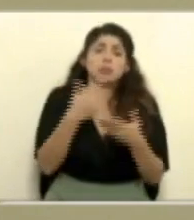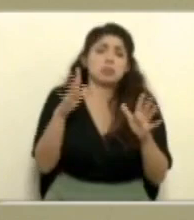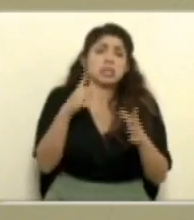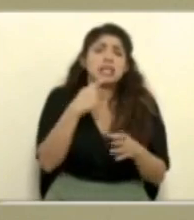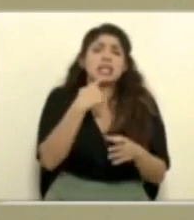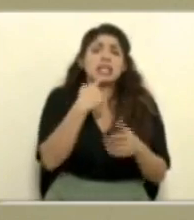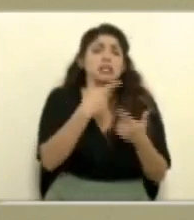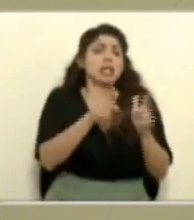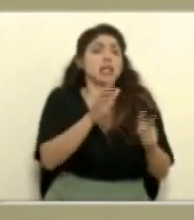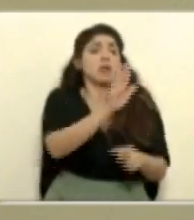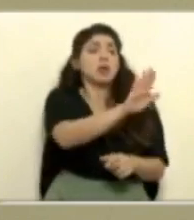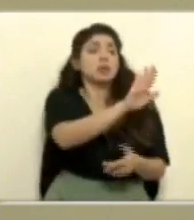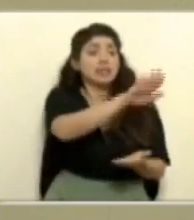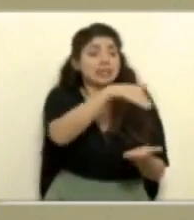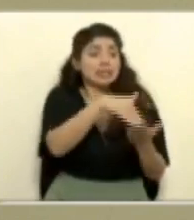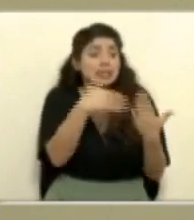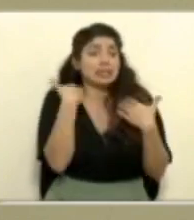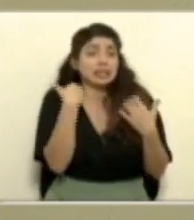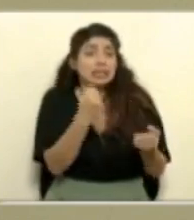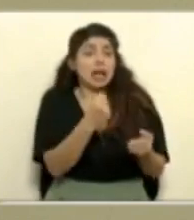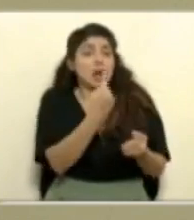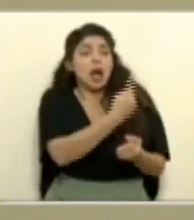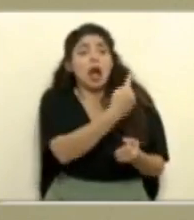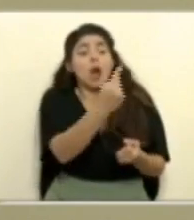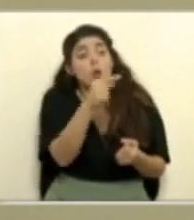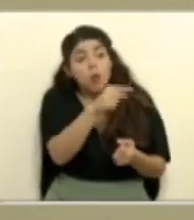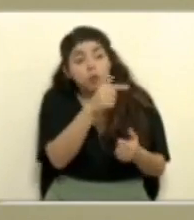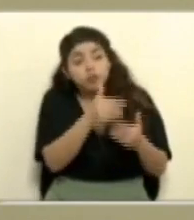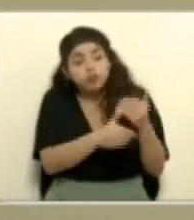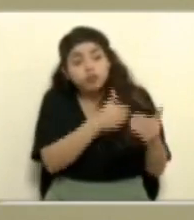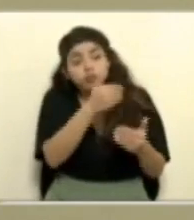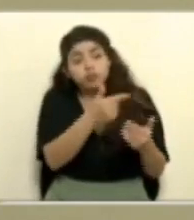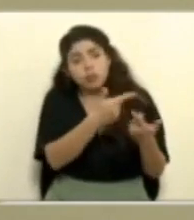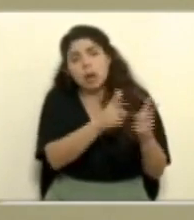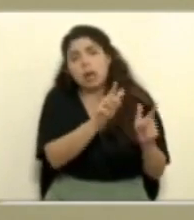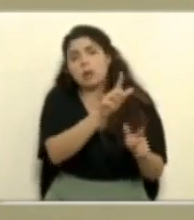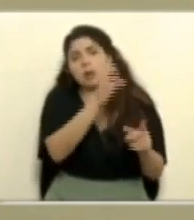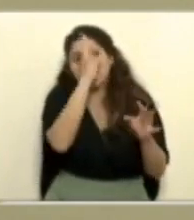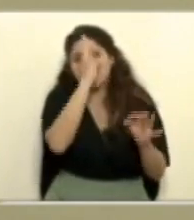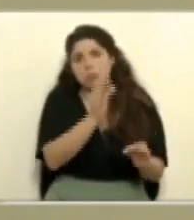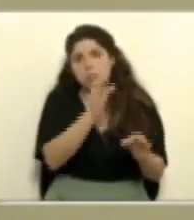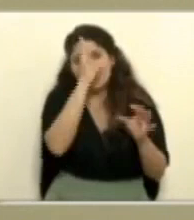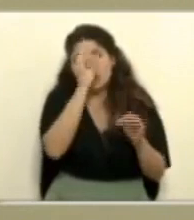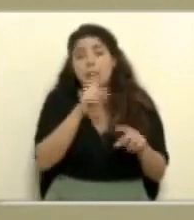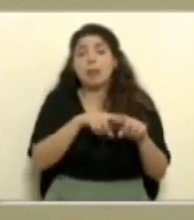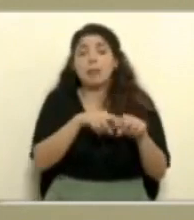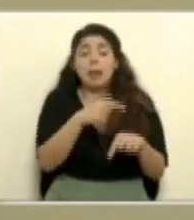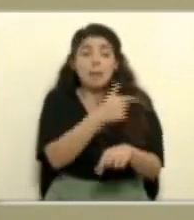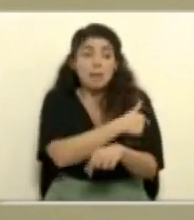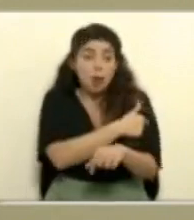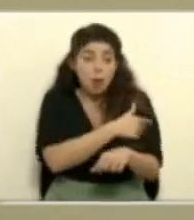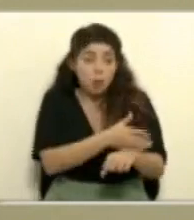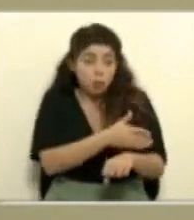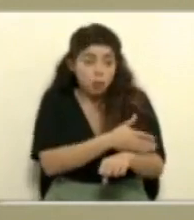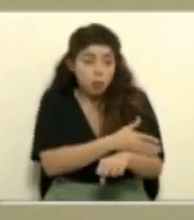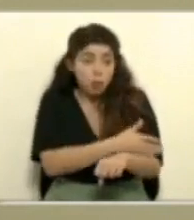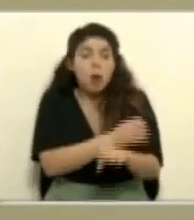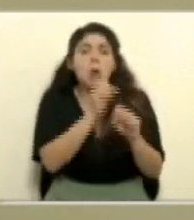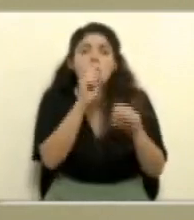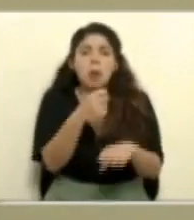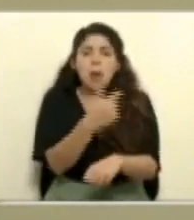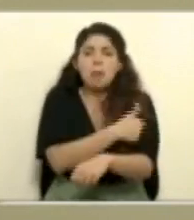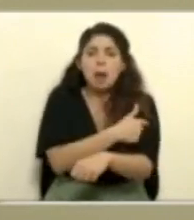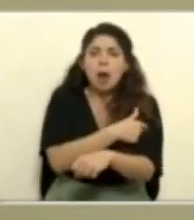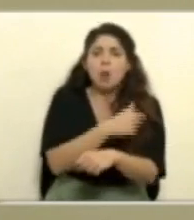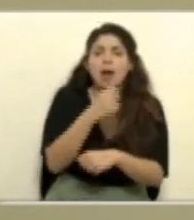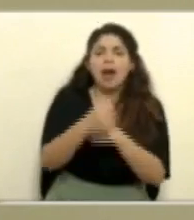de los centros de salud en las diferentes áreas conforme vaya avanzando como se comporta la dinámica de vacunación poder ir vacunando al